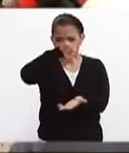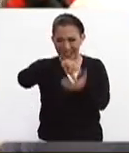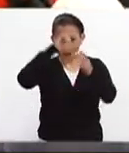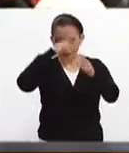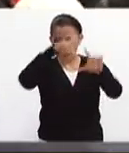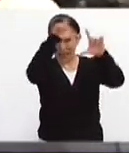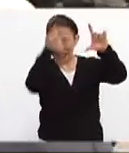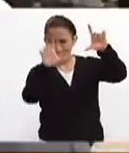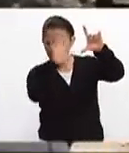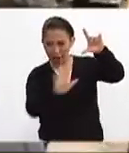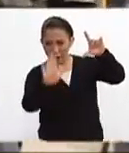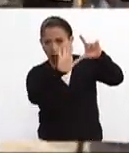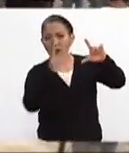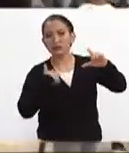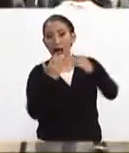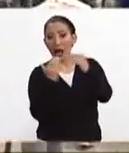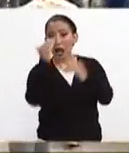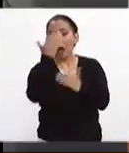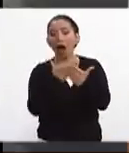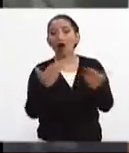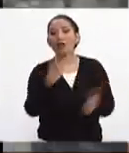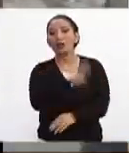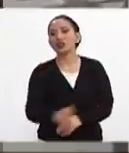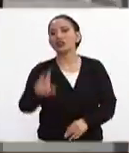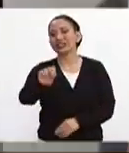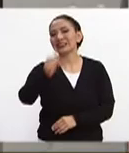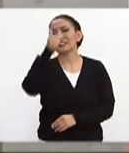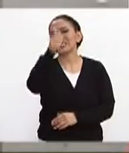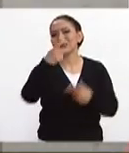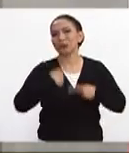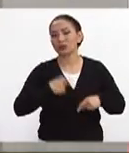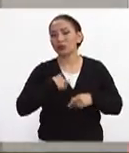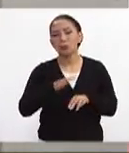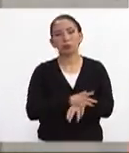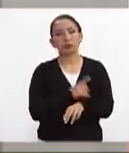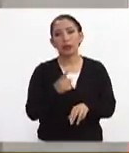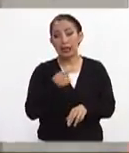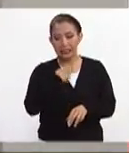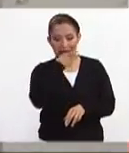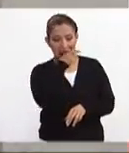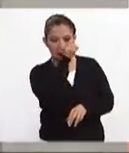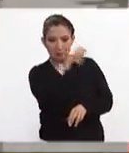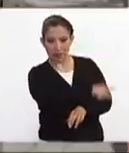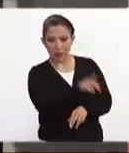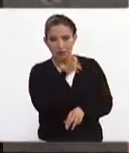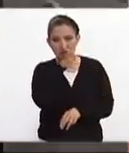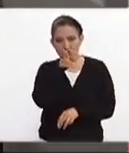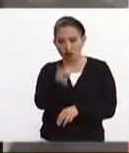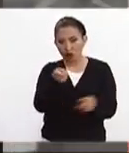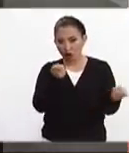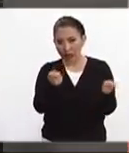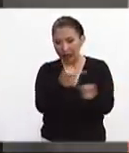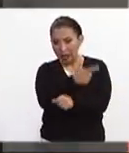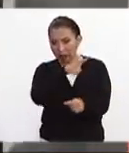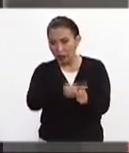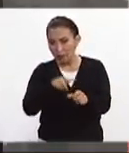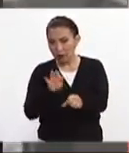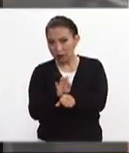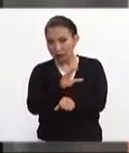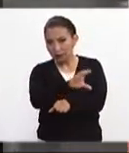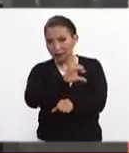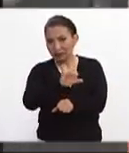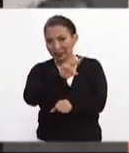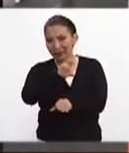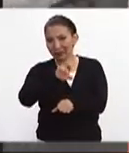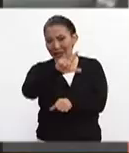de la República Mexicana ya aumentó a 286. Esto de acuerdo con cifras de la Coordinación Nacional de Protección